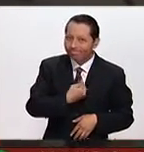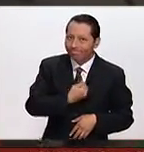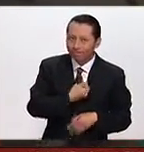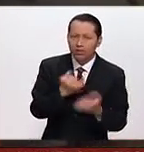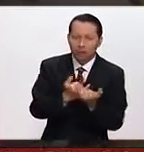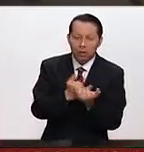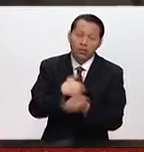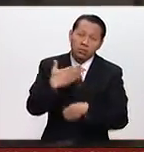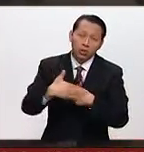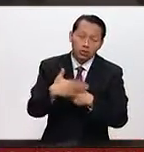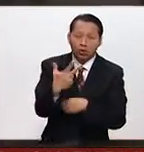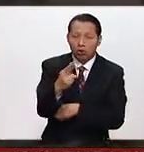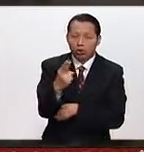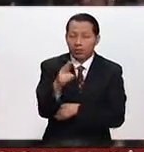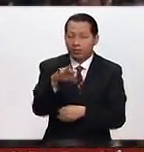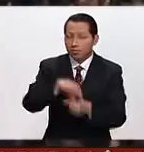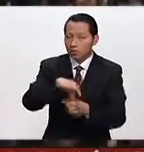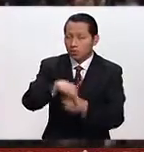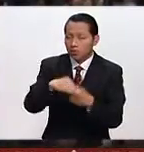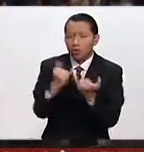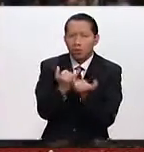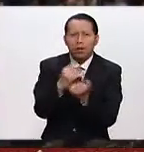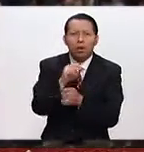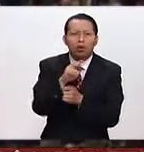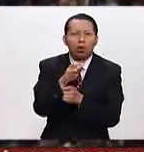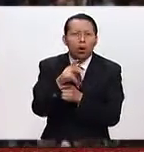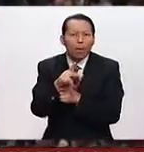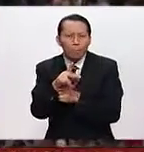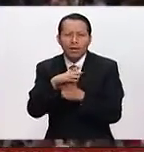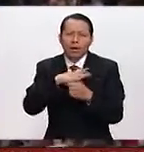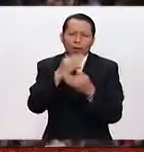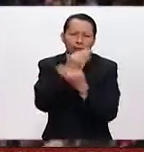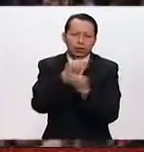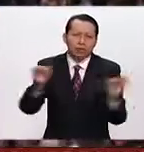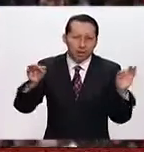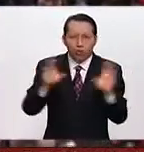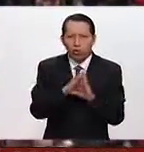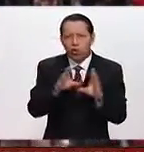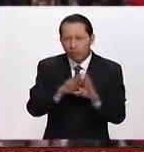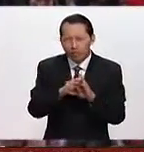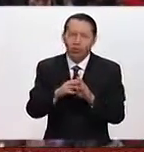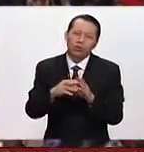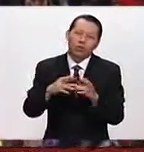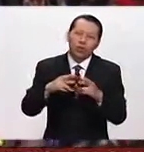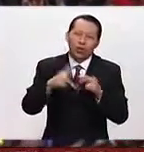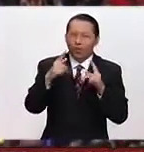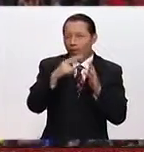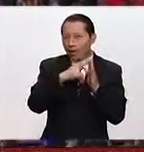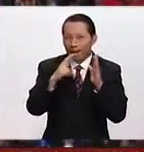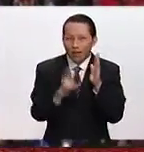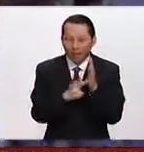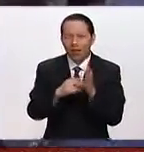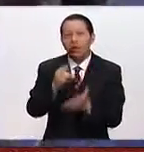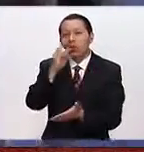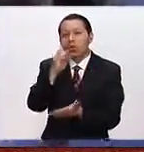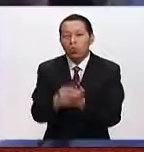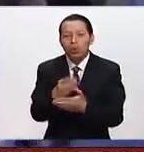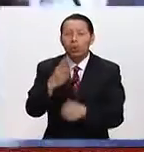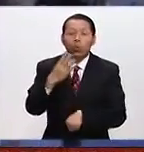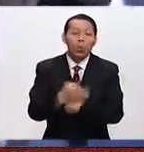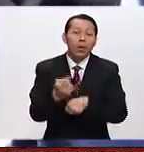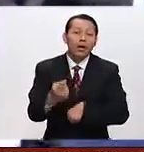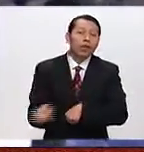noviembre, en ese mensaje que dio Donald Trump rompiendo las reglas tradicionales de las convenciones, donde se estila que él solo hable en el cuarto día de la